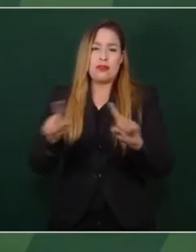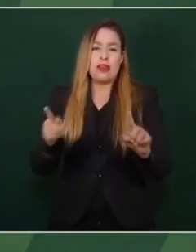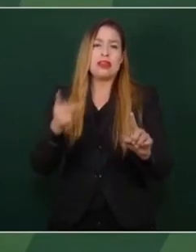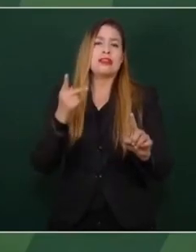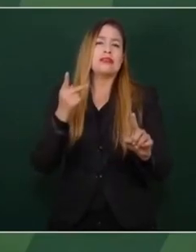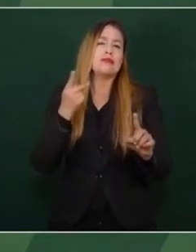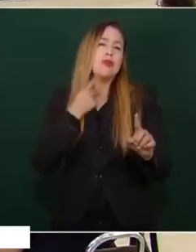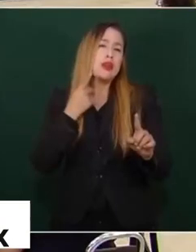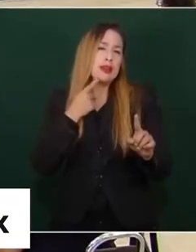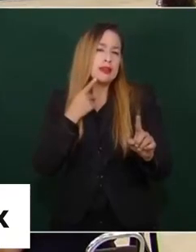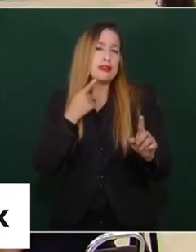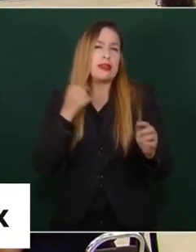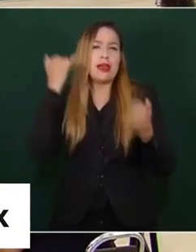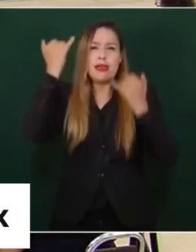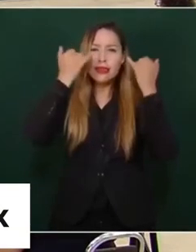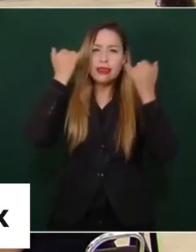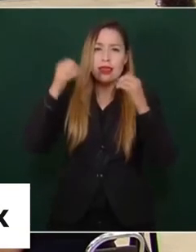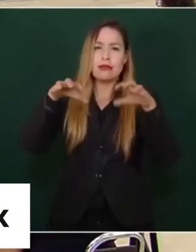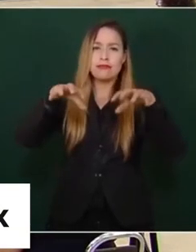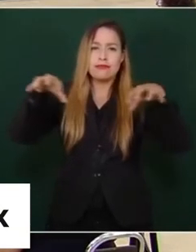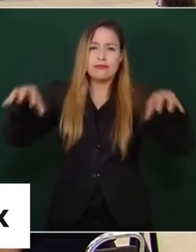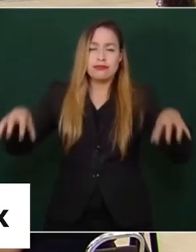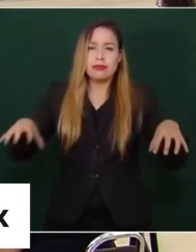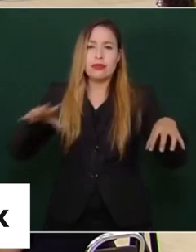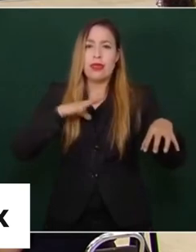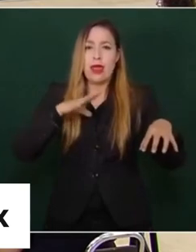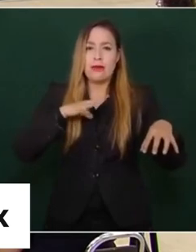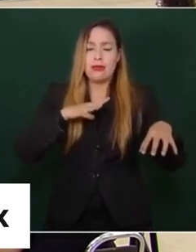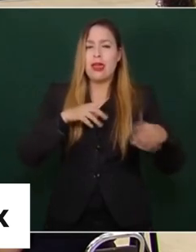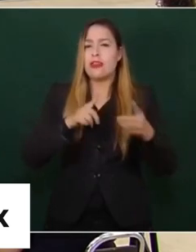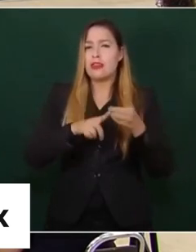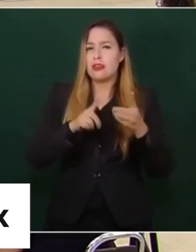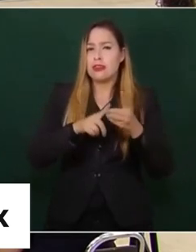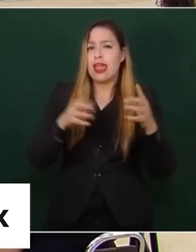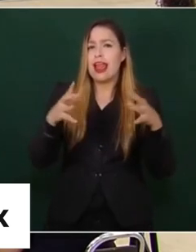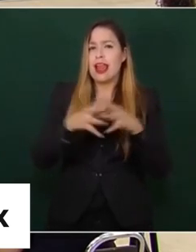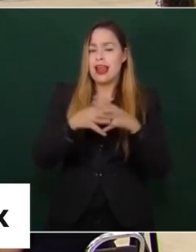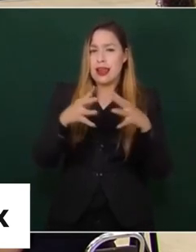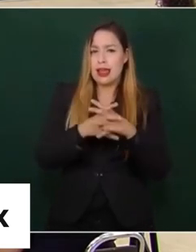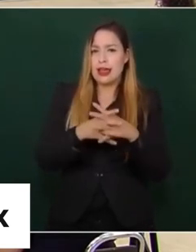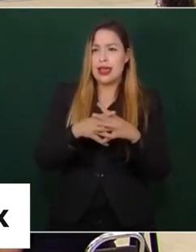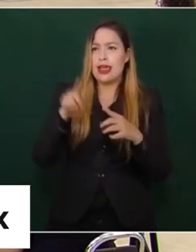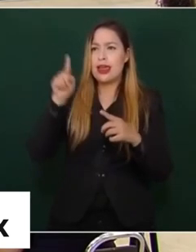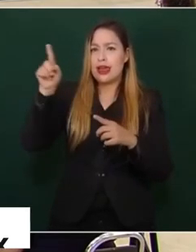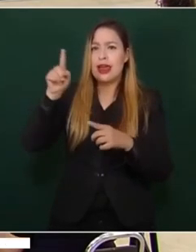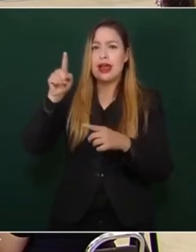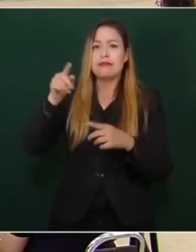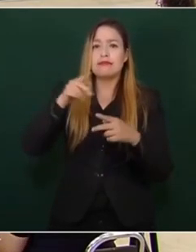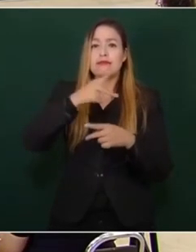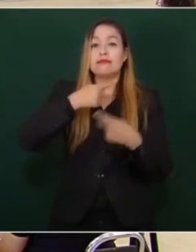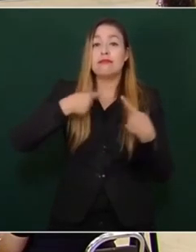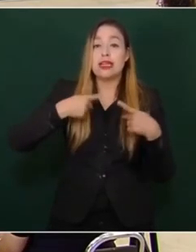en la guerra civil española, contada por